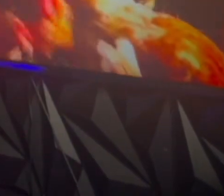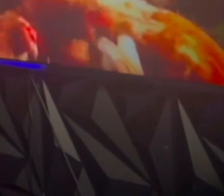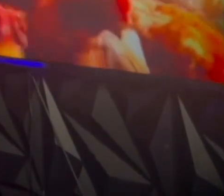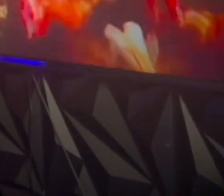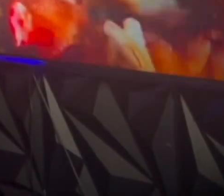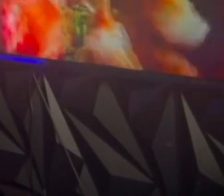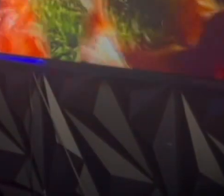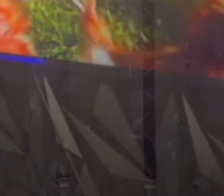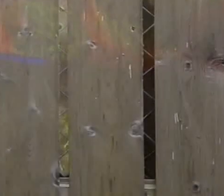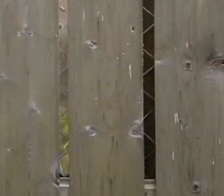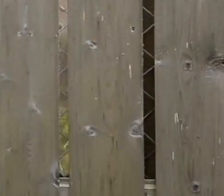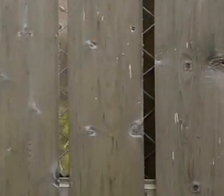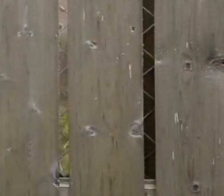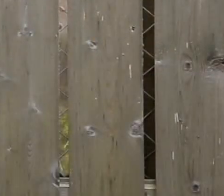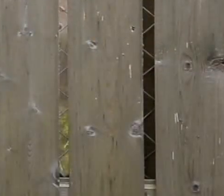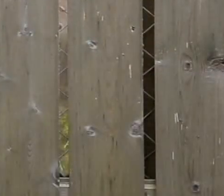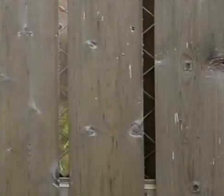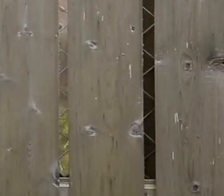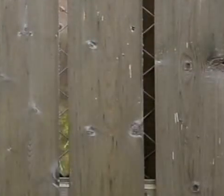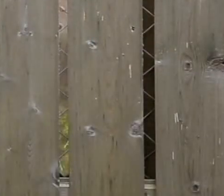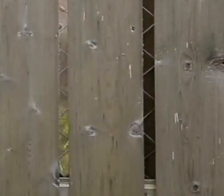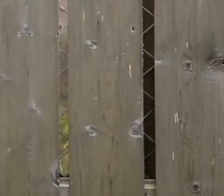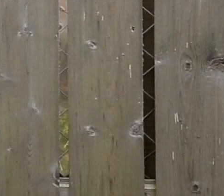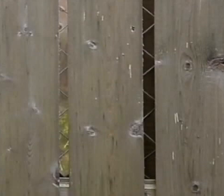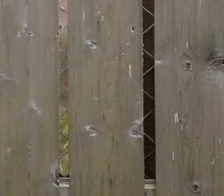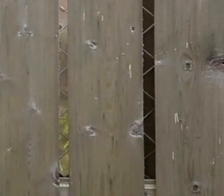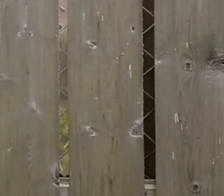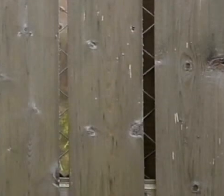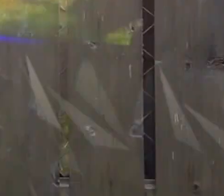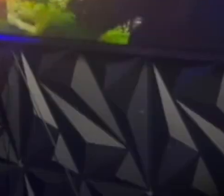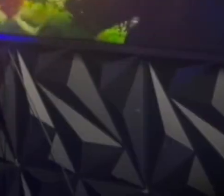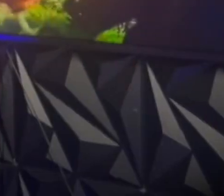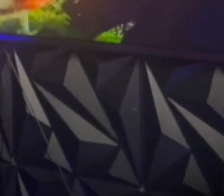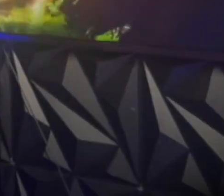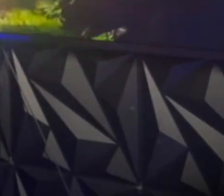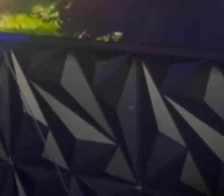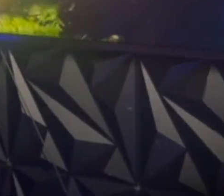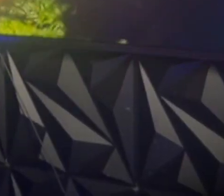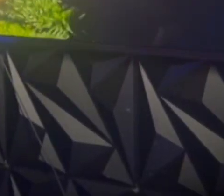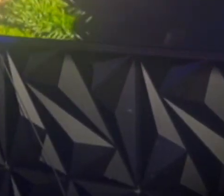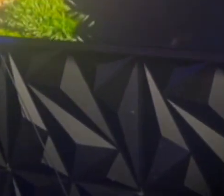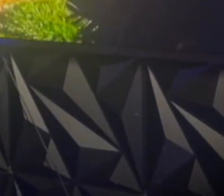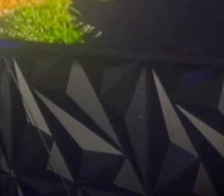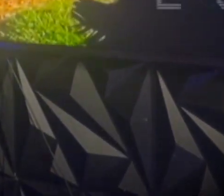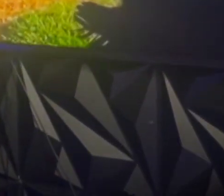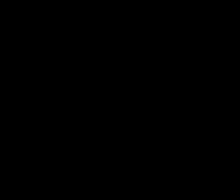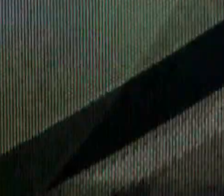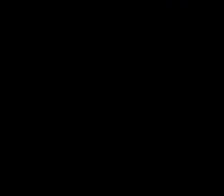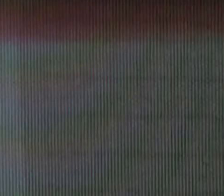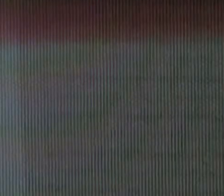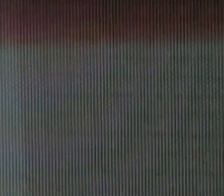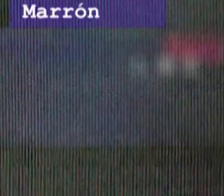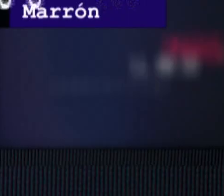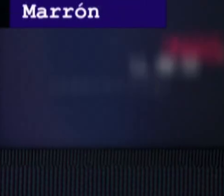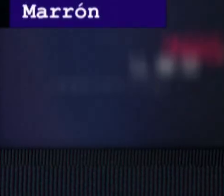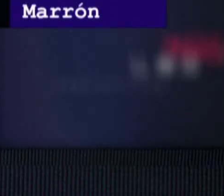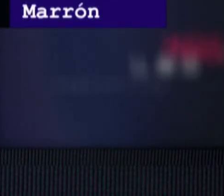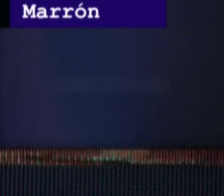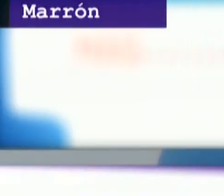casa. Hoy un revolú en la gallera. Cuando mira para afuera, ve a Walter